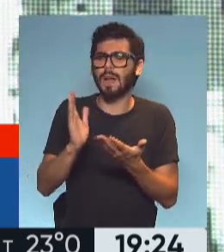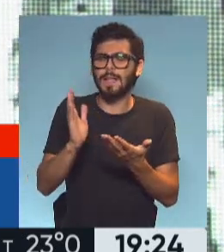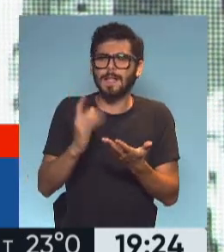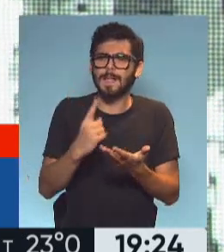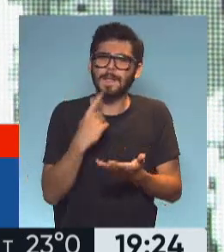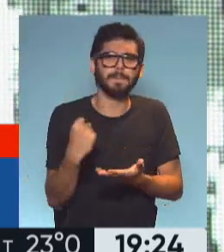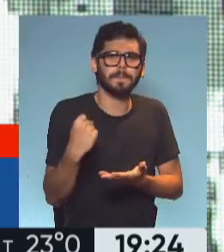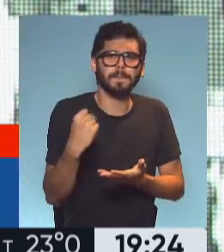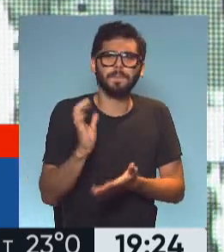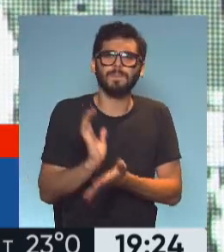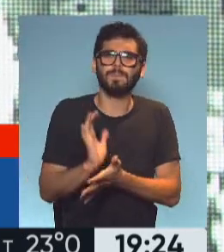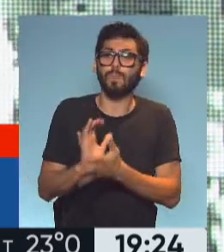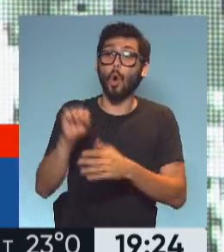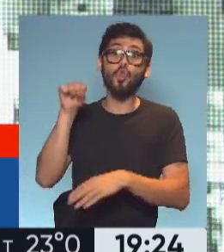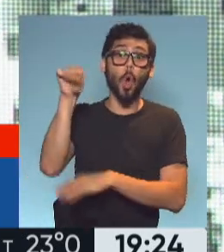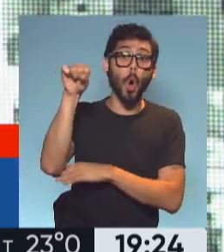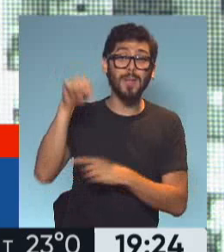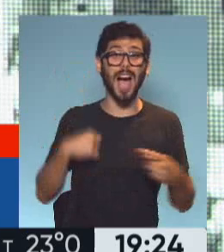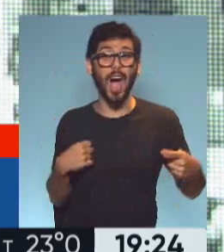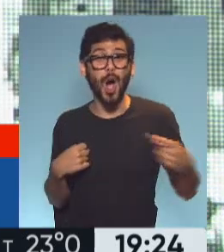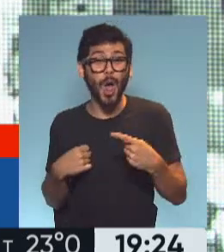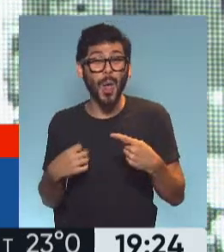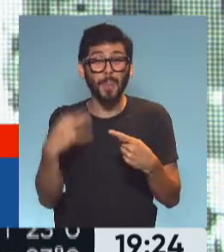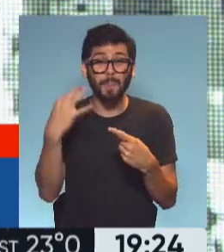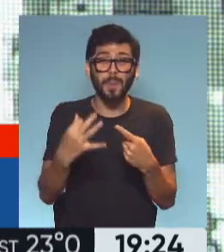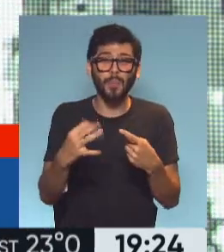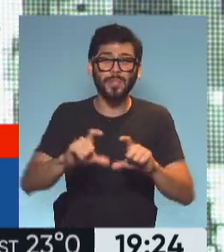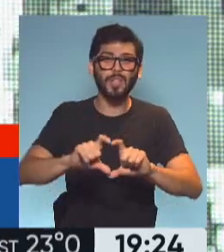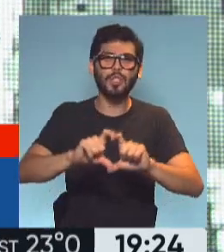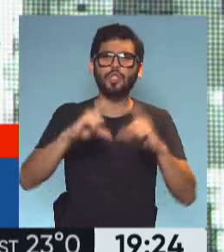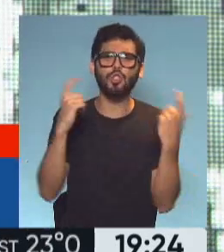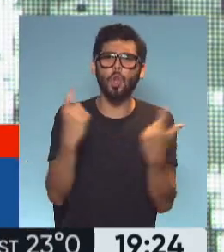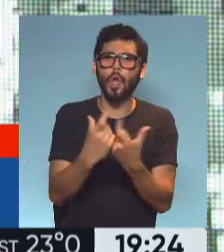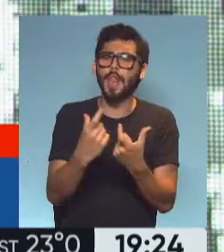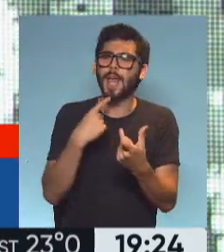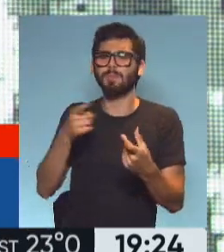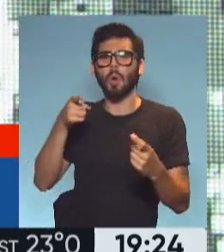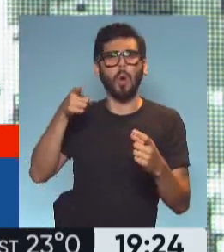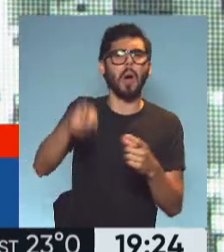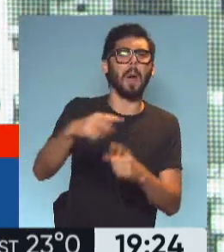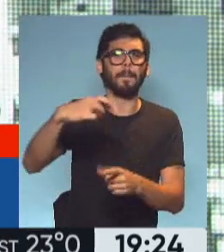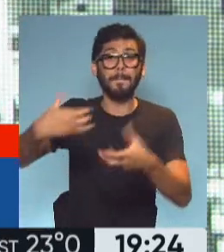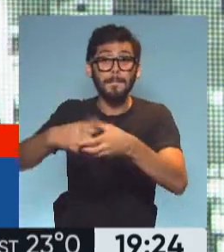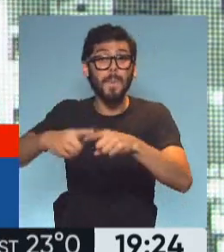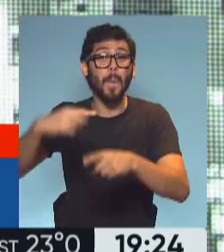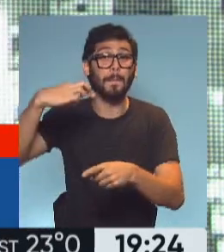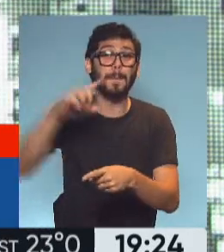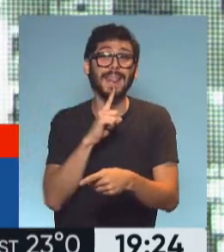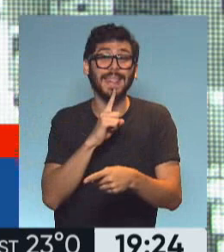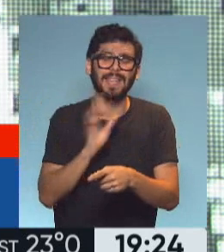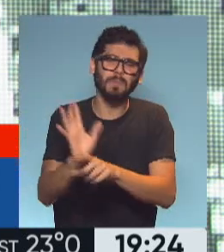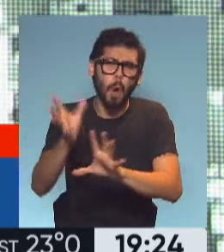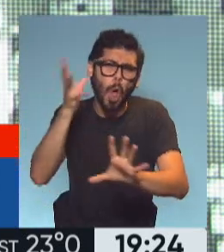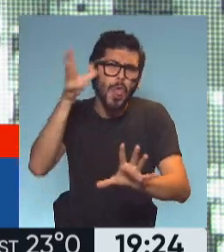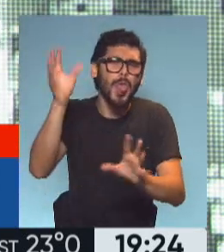un discurso muy anticomunista, pero el anticomunismo lo asociaba directamente al PT. Una línea como bastante grotesca, podríamos